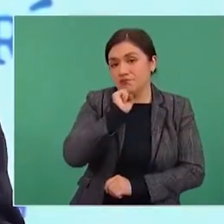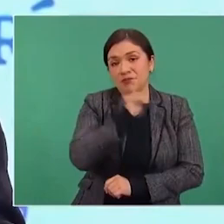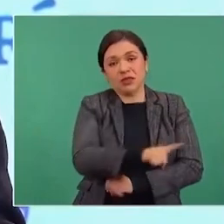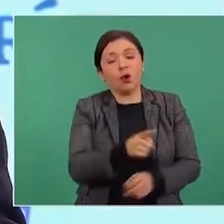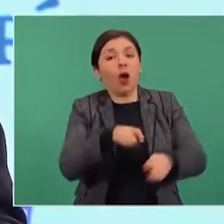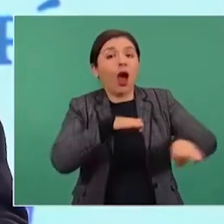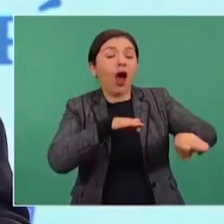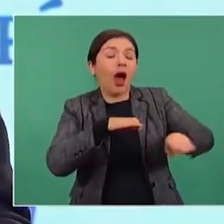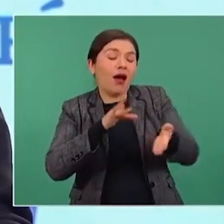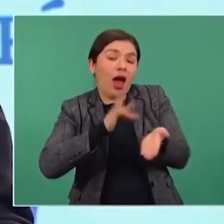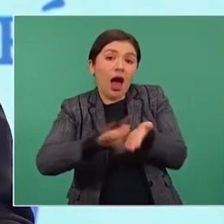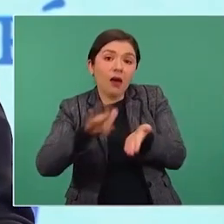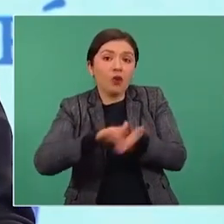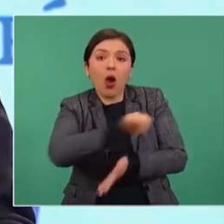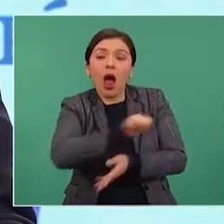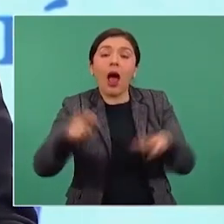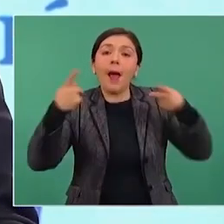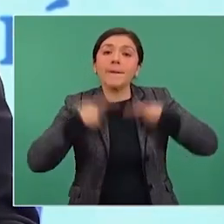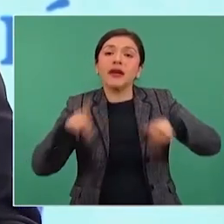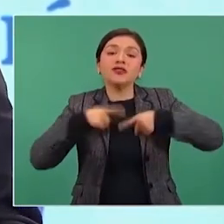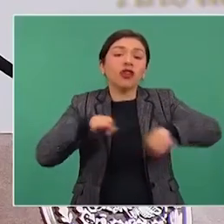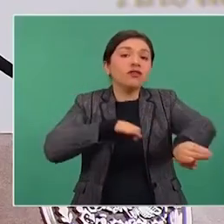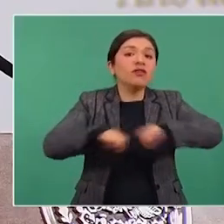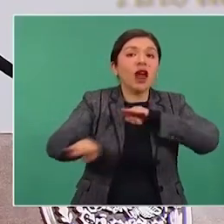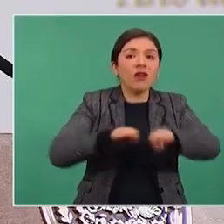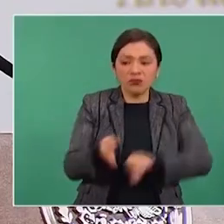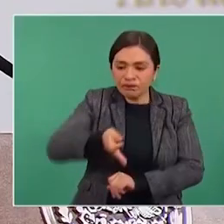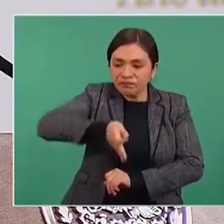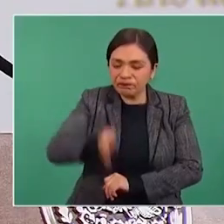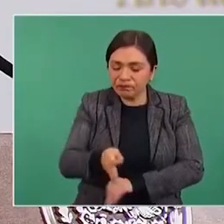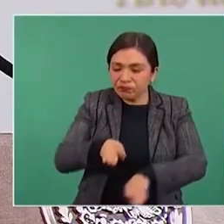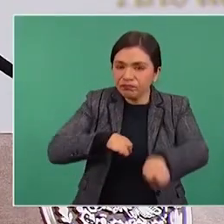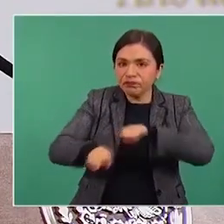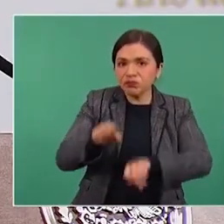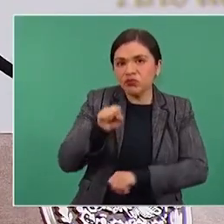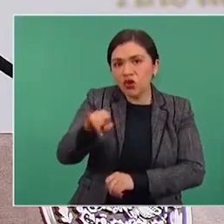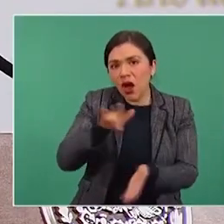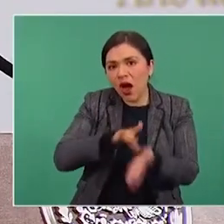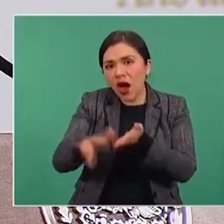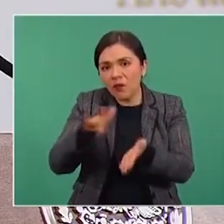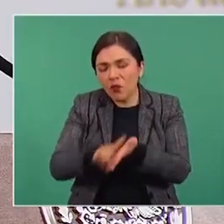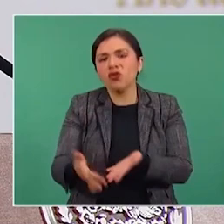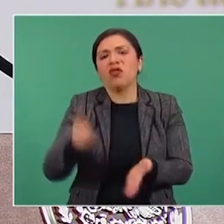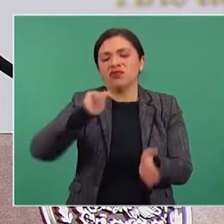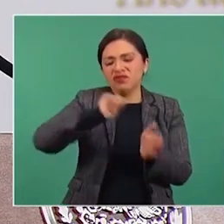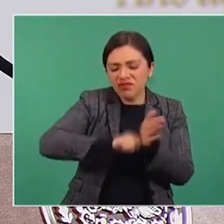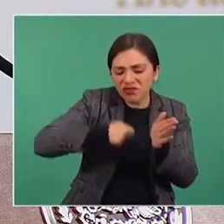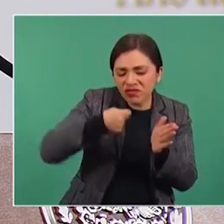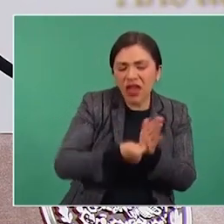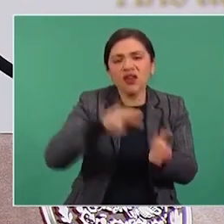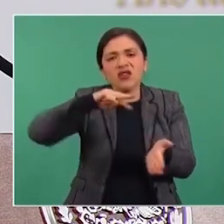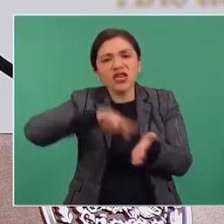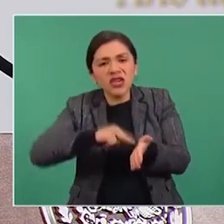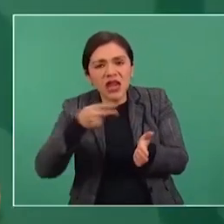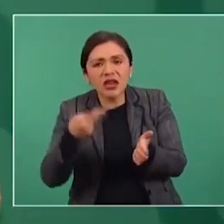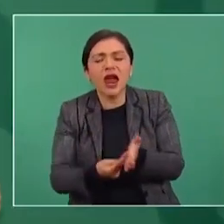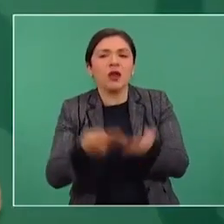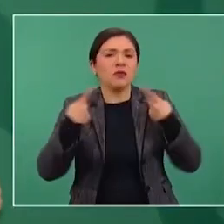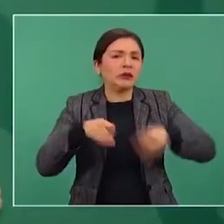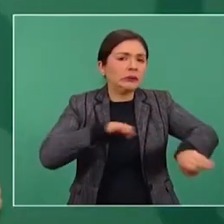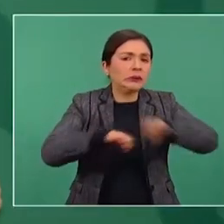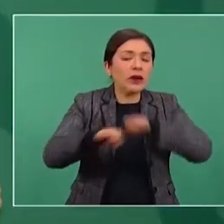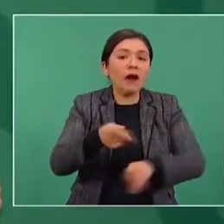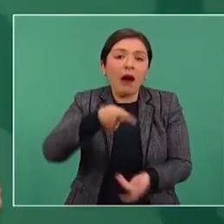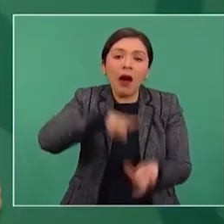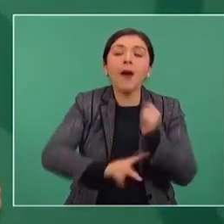de los trabajadores y de los técnicos, de los ingenieros petroleros. Estamos